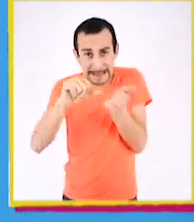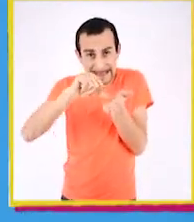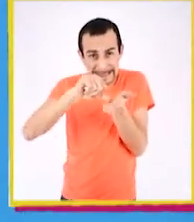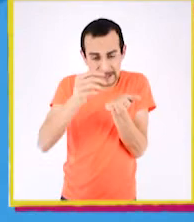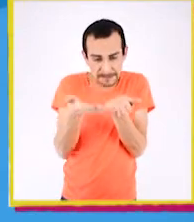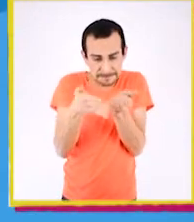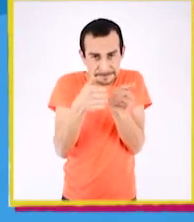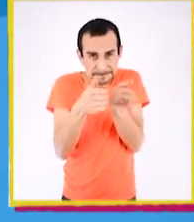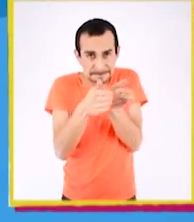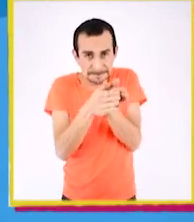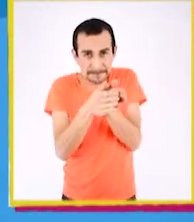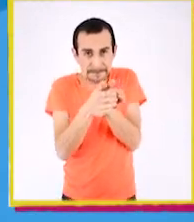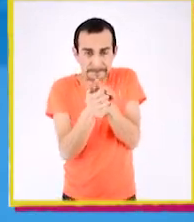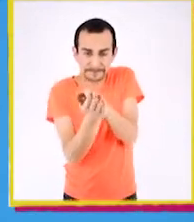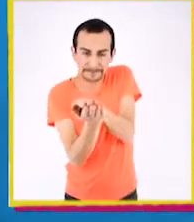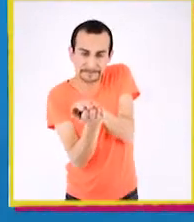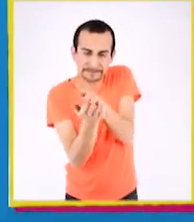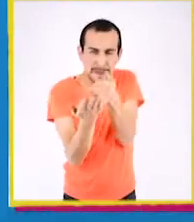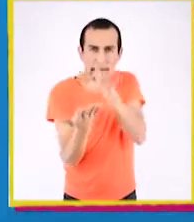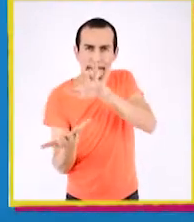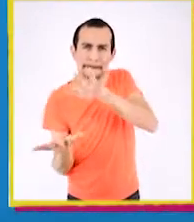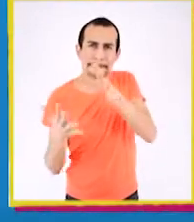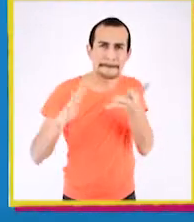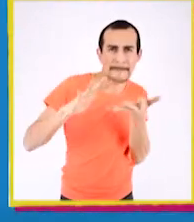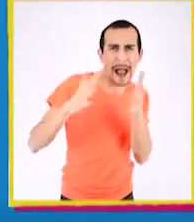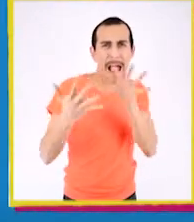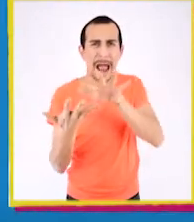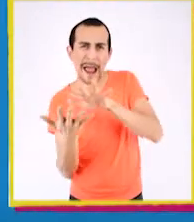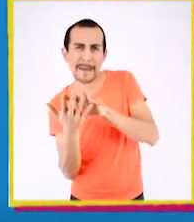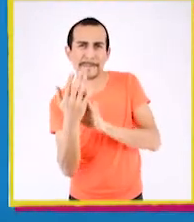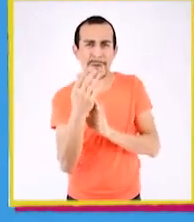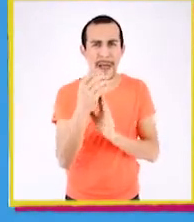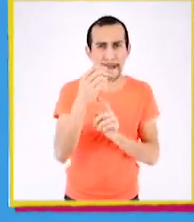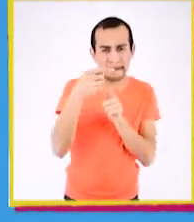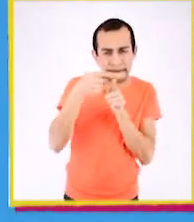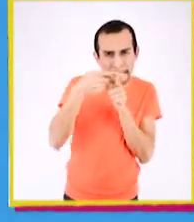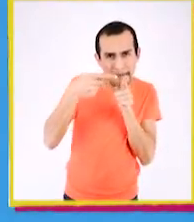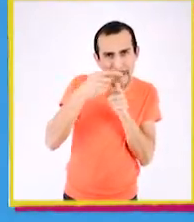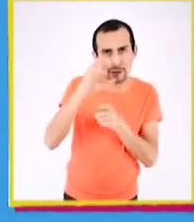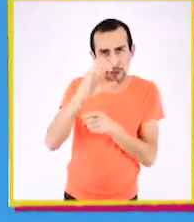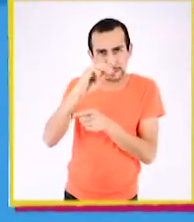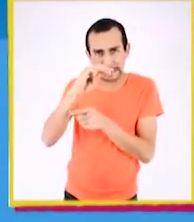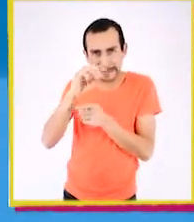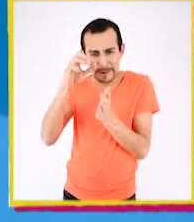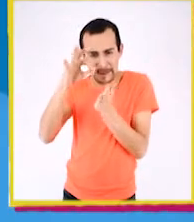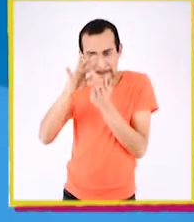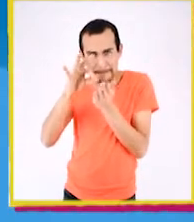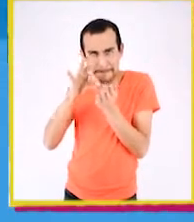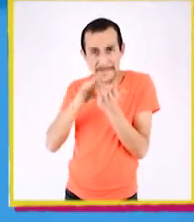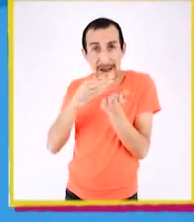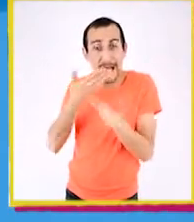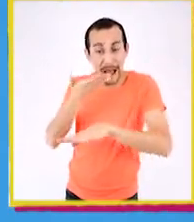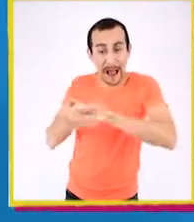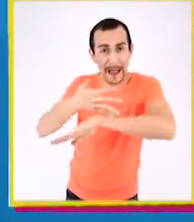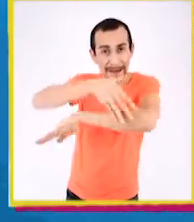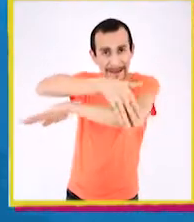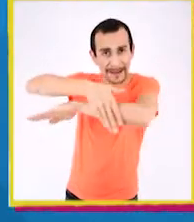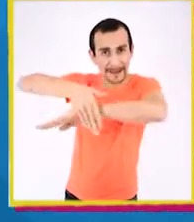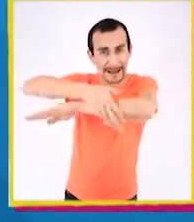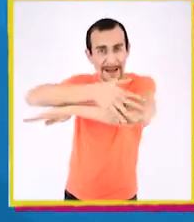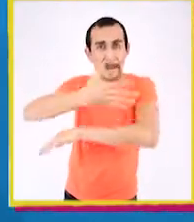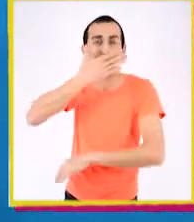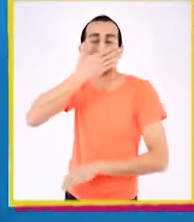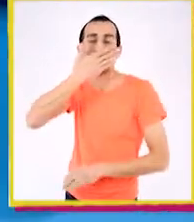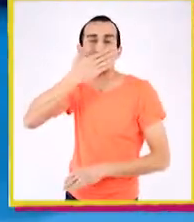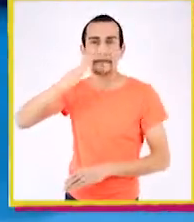el centro y llevamos ambos extremos aproximadamente a medio centímetro de la marca. Si tienen una regla,